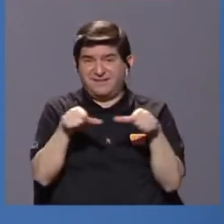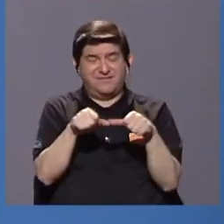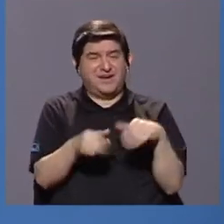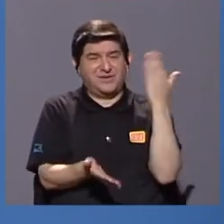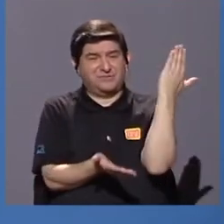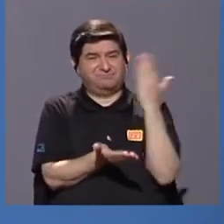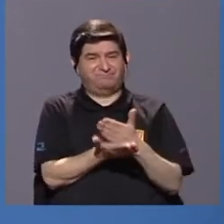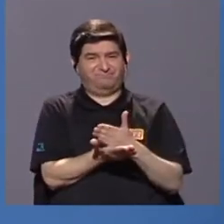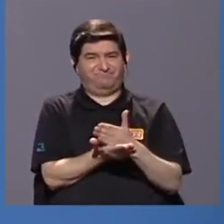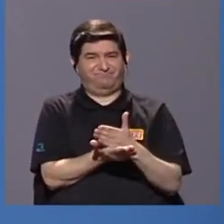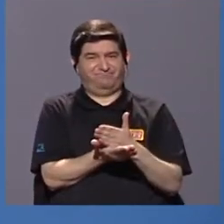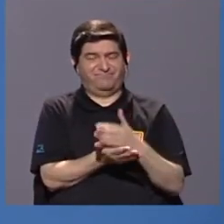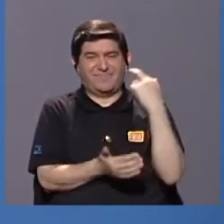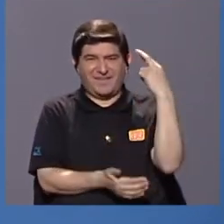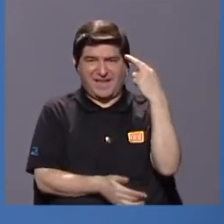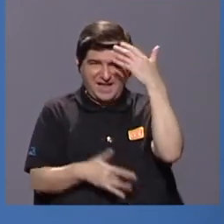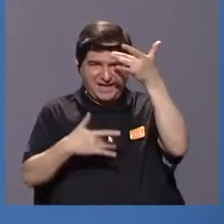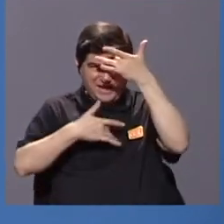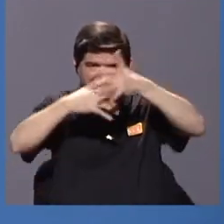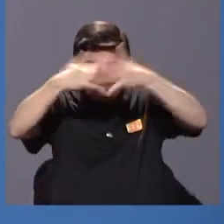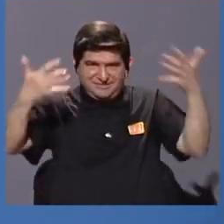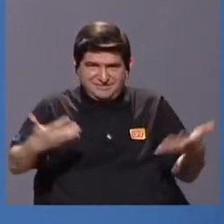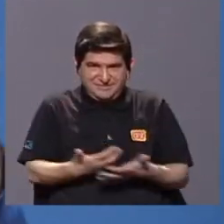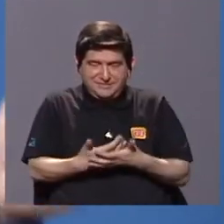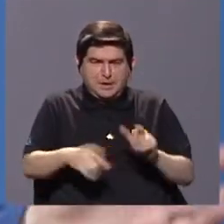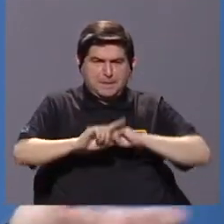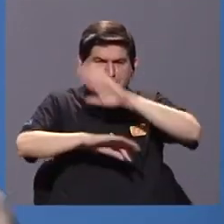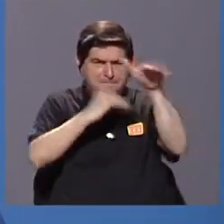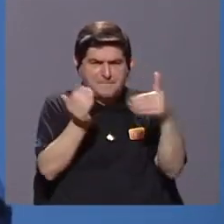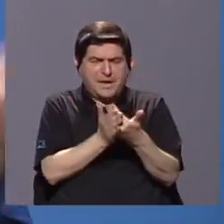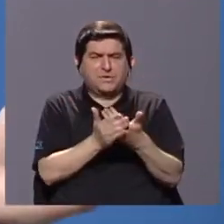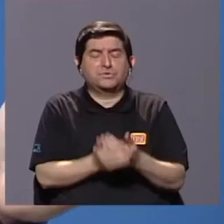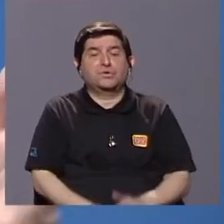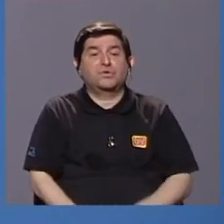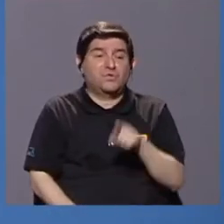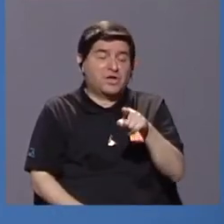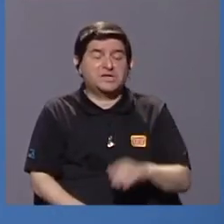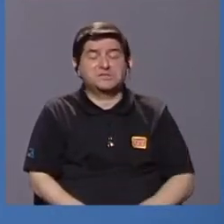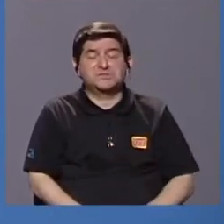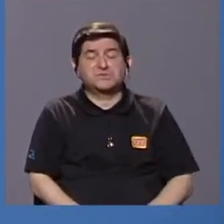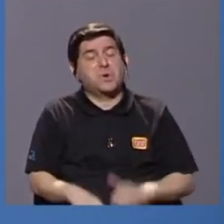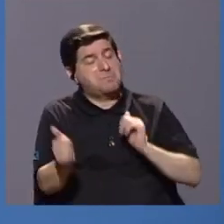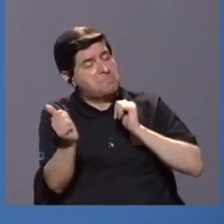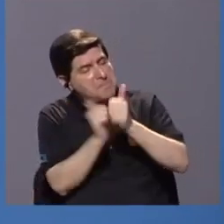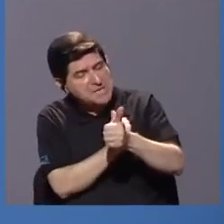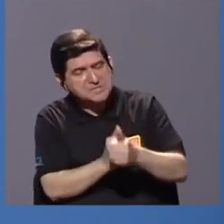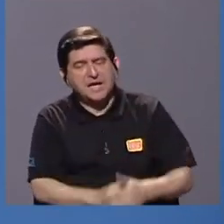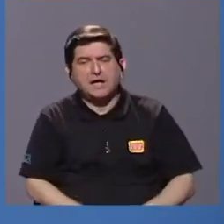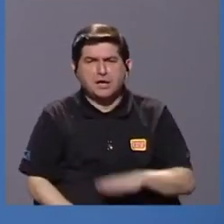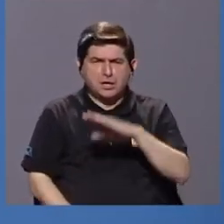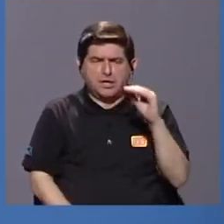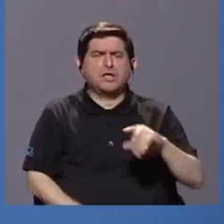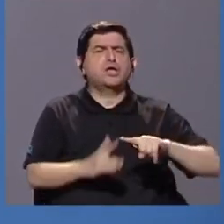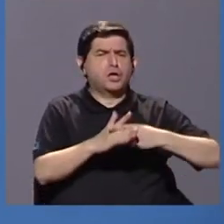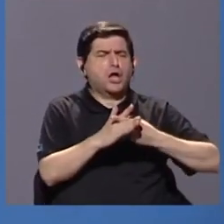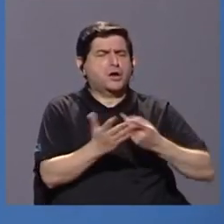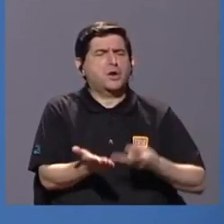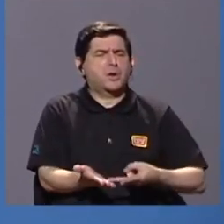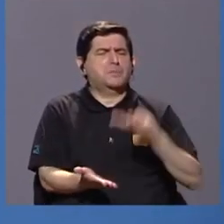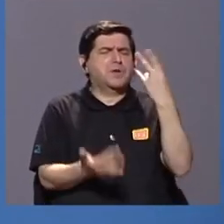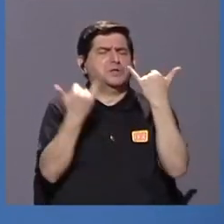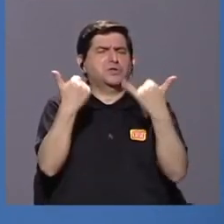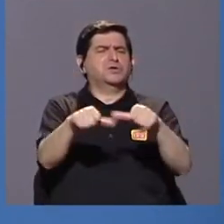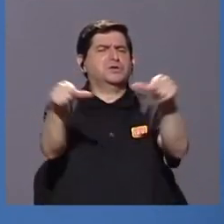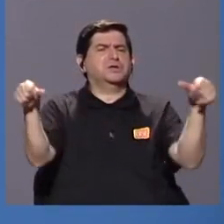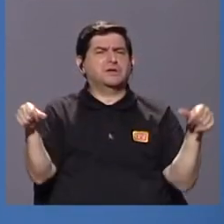interrumpido por la pandemia, ¿verdad? Pero todo esto va a pasar y sabemos que se va a convertir en una herramienta valiosa ya en